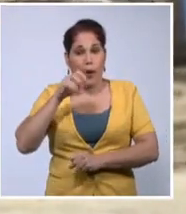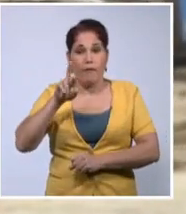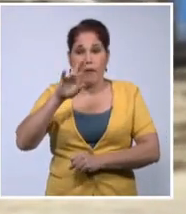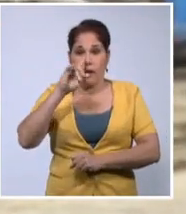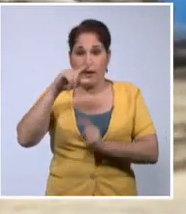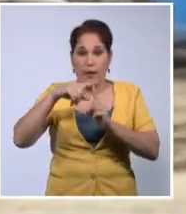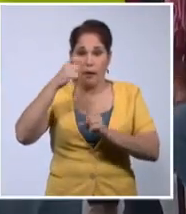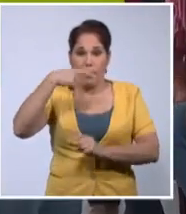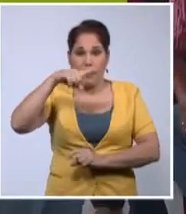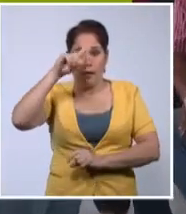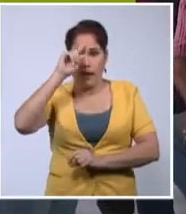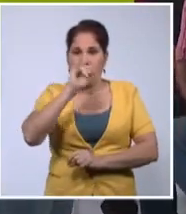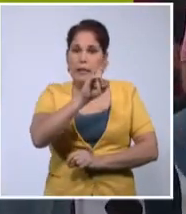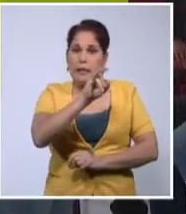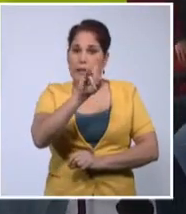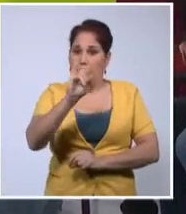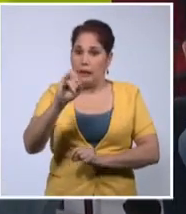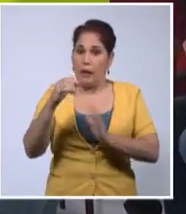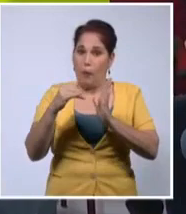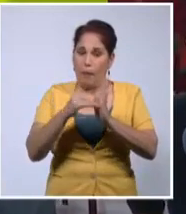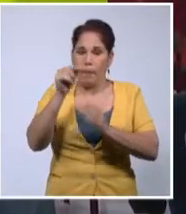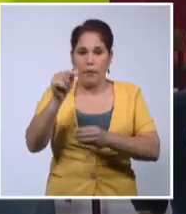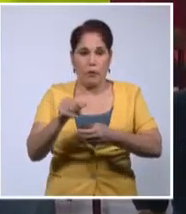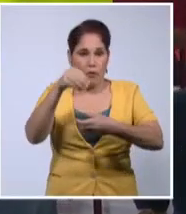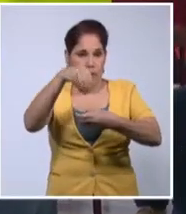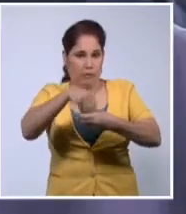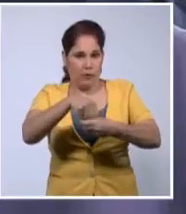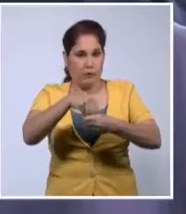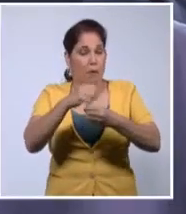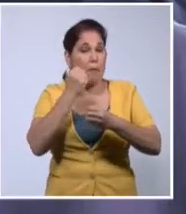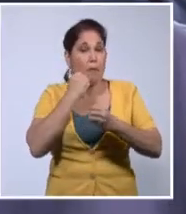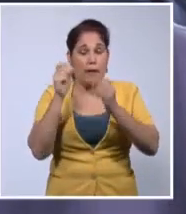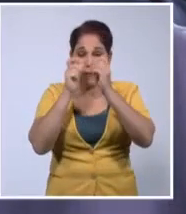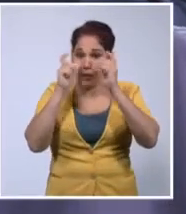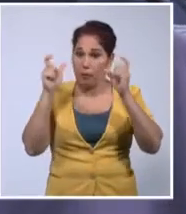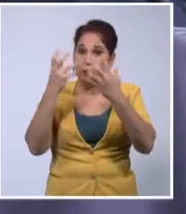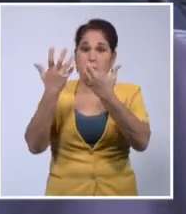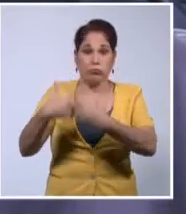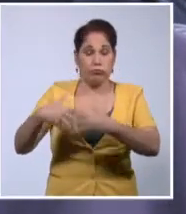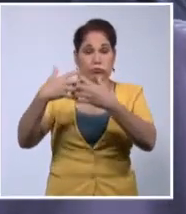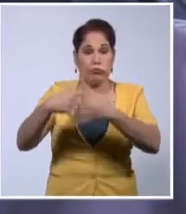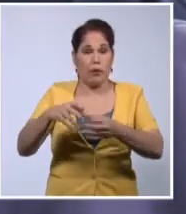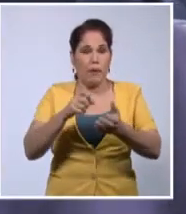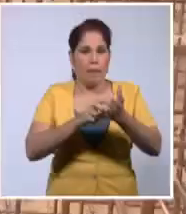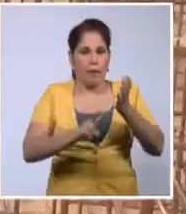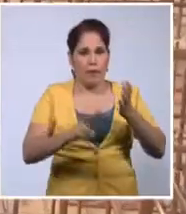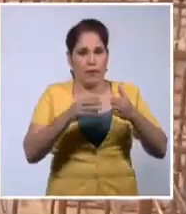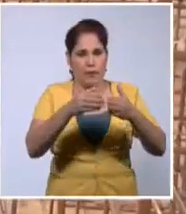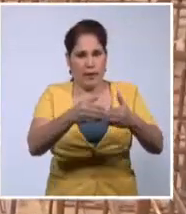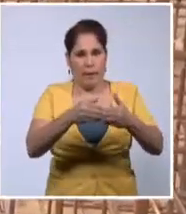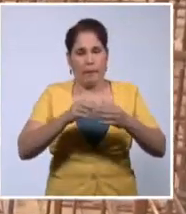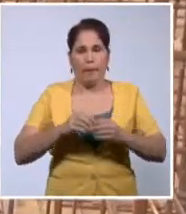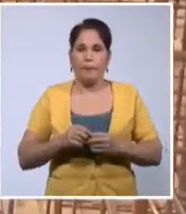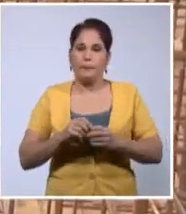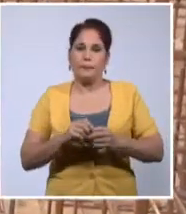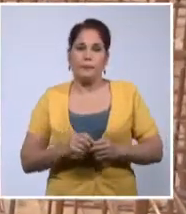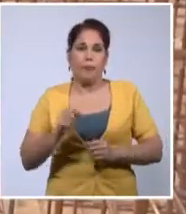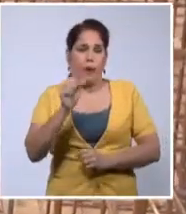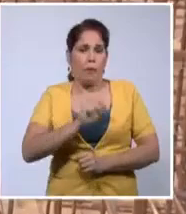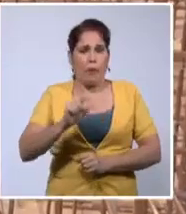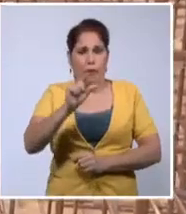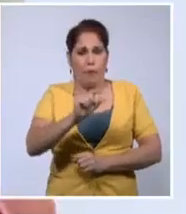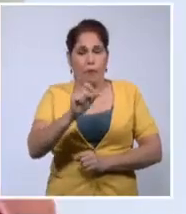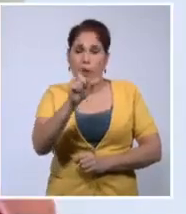de unos 61 mil habitantes, considerado además como el de mayor impacto industrial en la provincia. En Camagüey, Jeter Palmero,